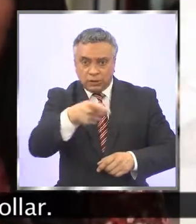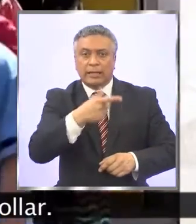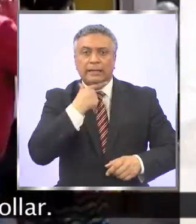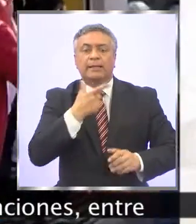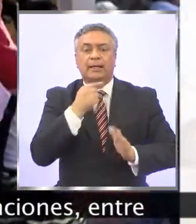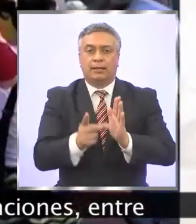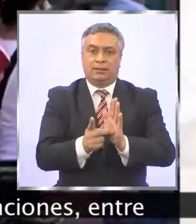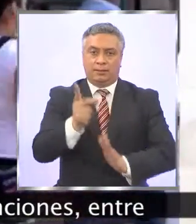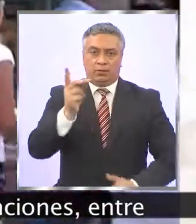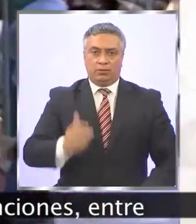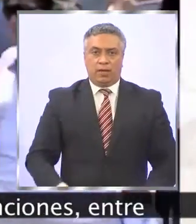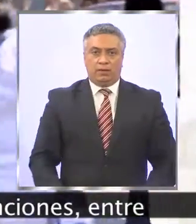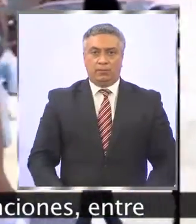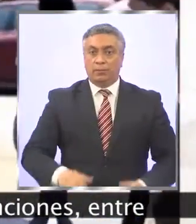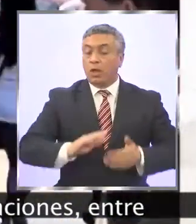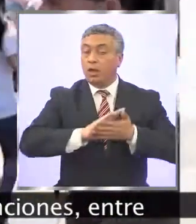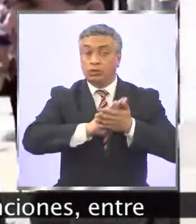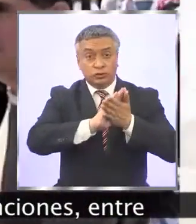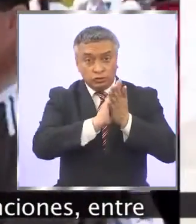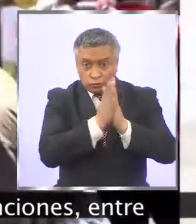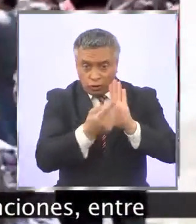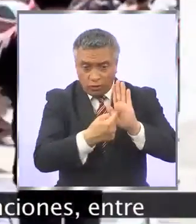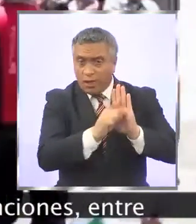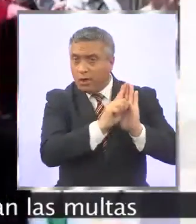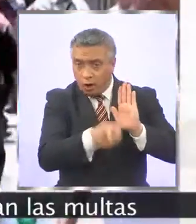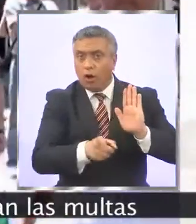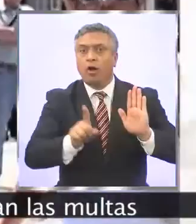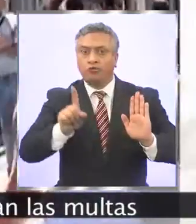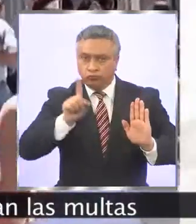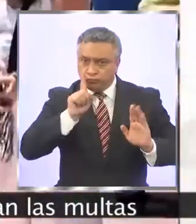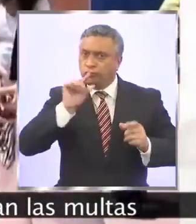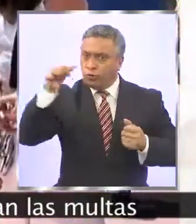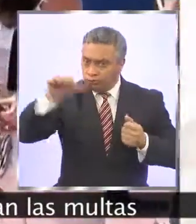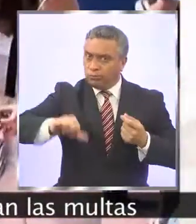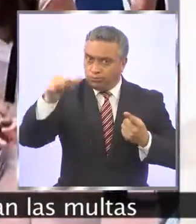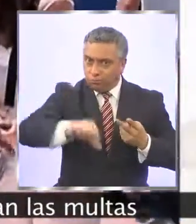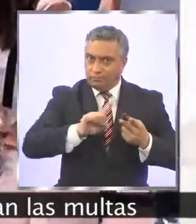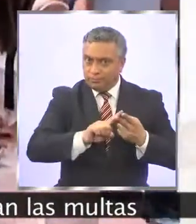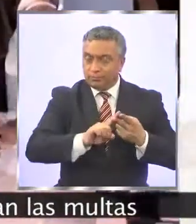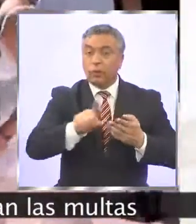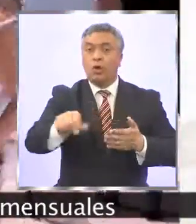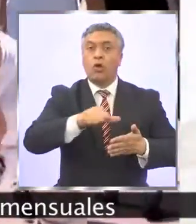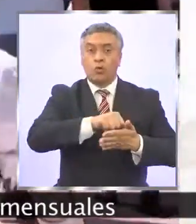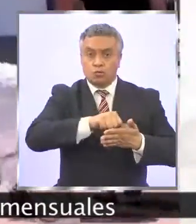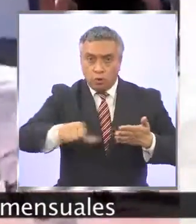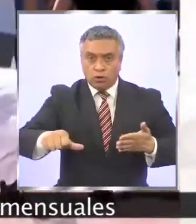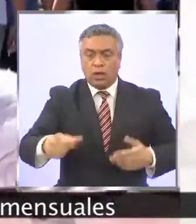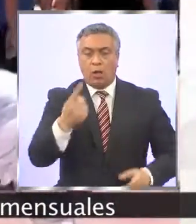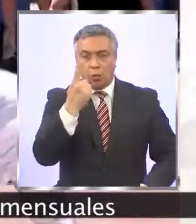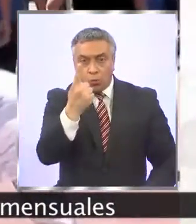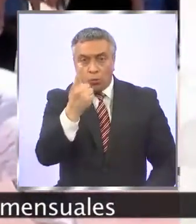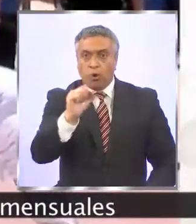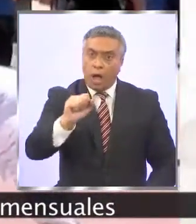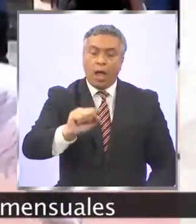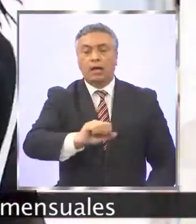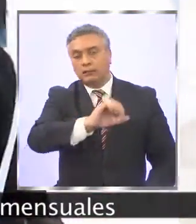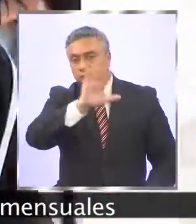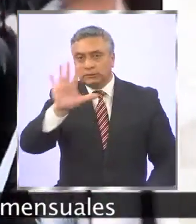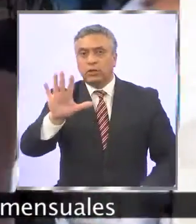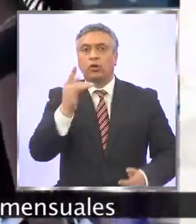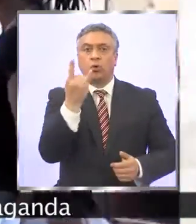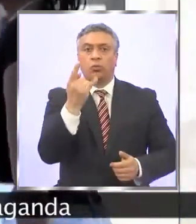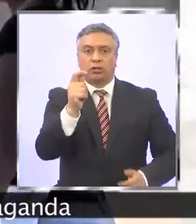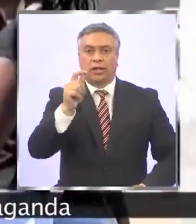desarrollar. Como toda ordenanza posee sanciones. Entre dichas penalidades se encuentran las multas de uno a cinco unidades